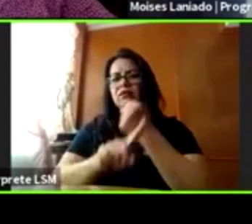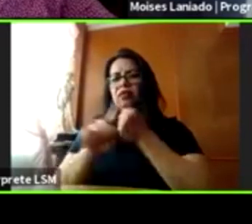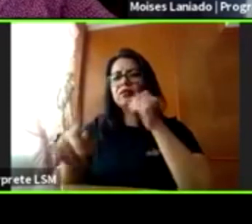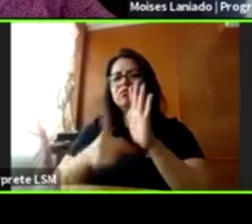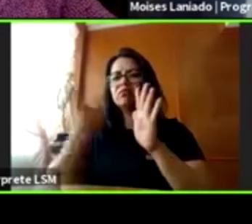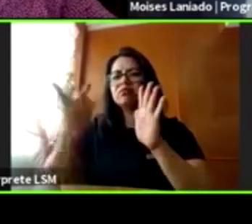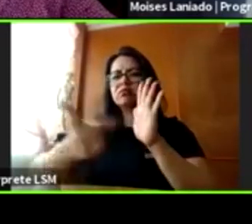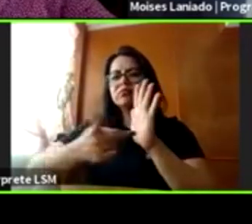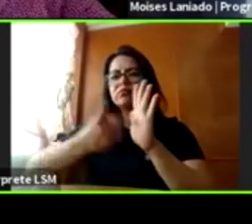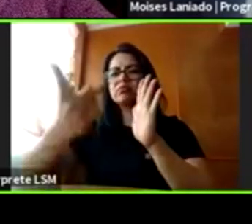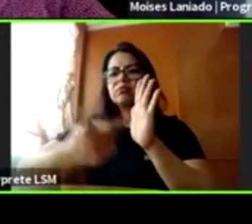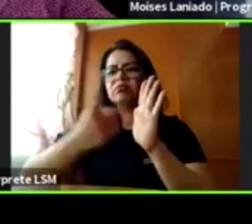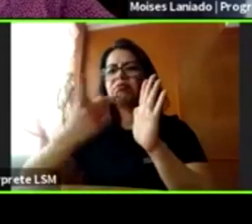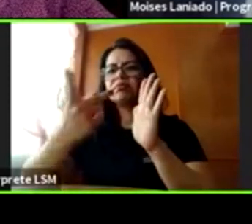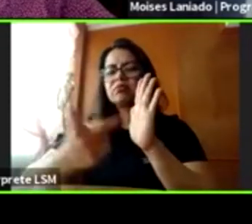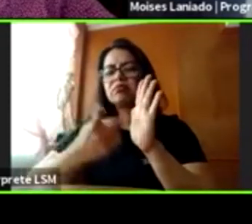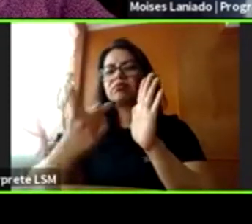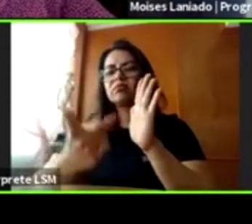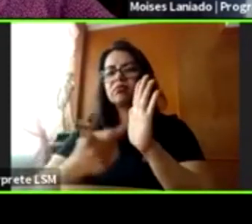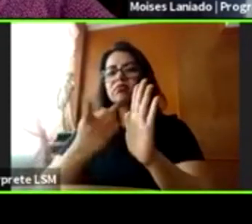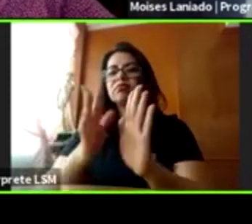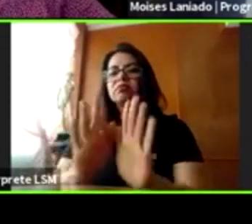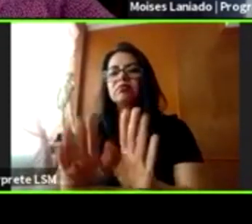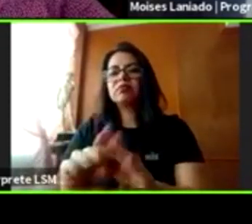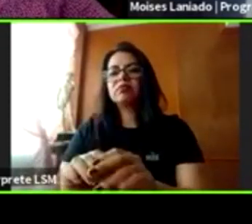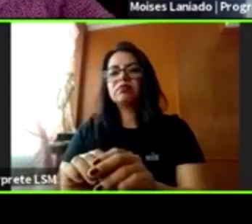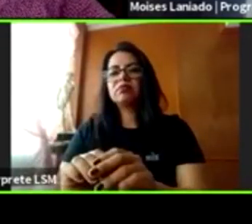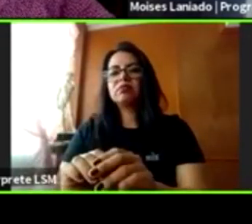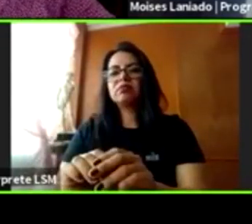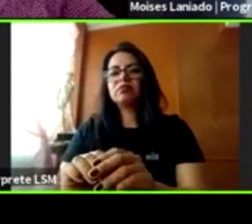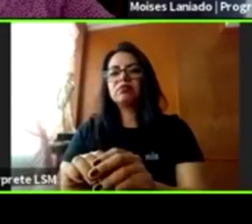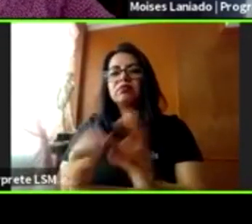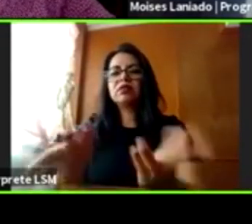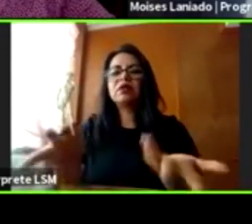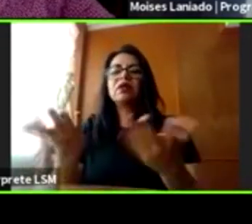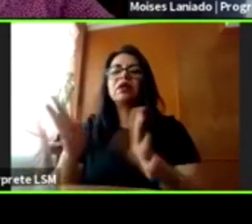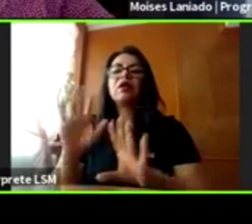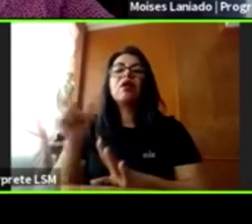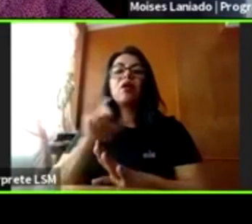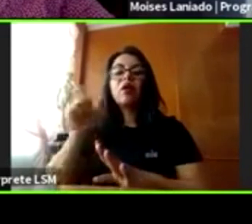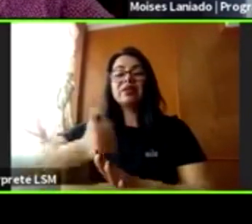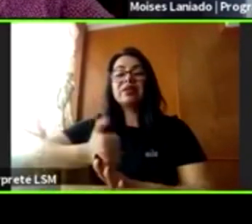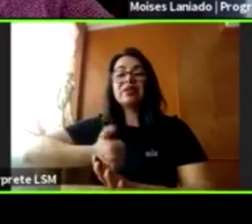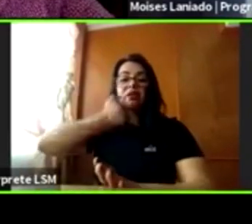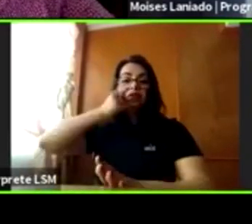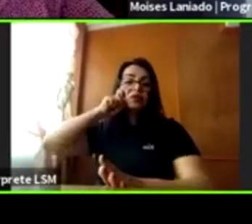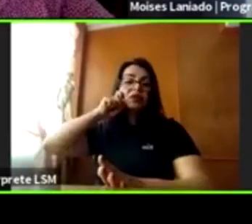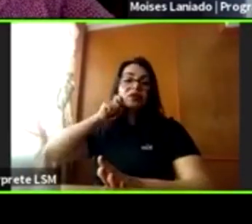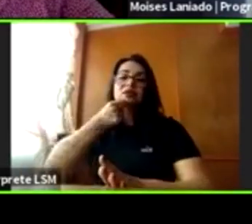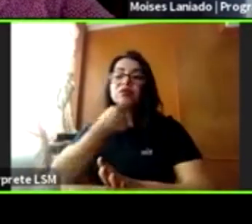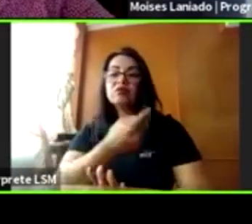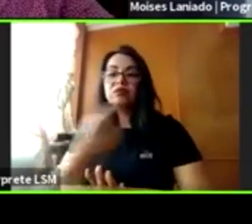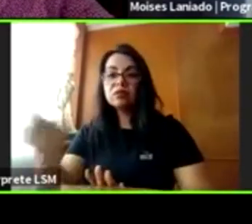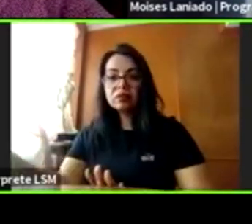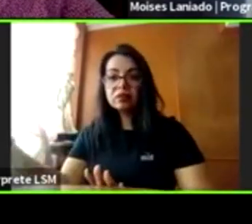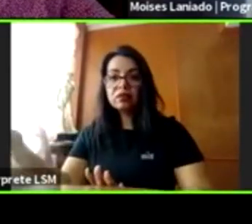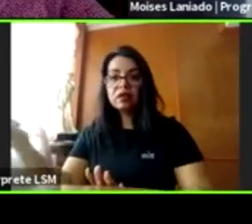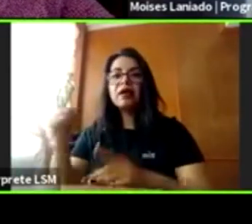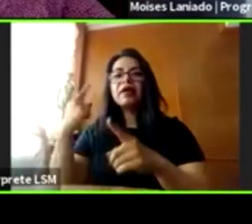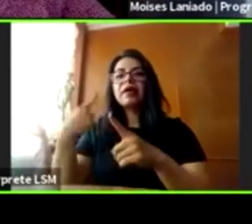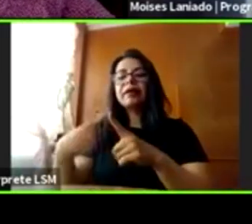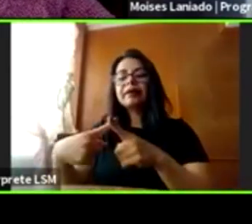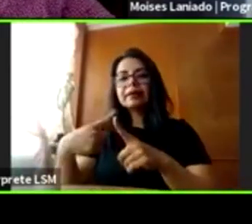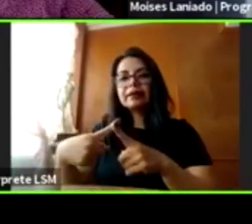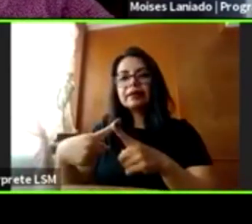gran parte de los abusos de la violencia sexual infantil se da con seres muy cercanos, con seres